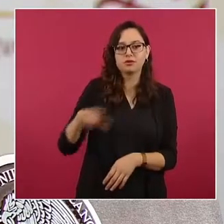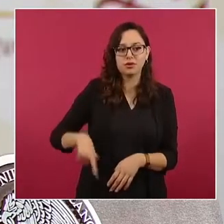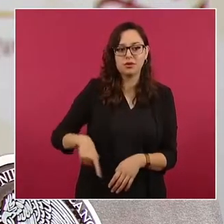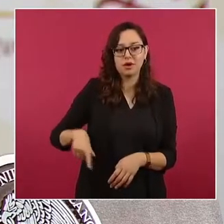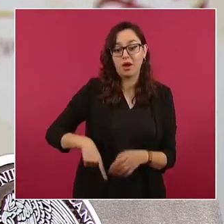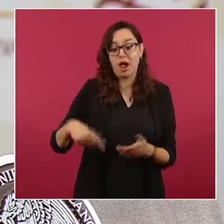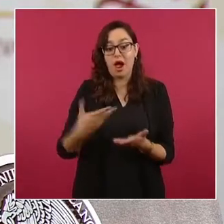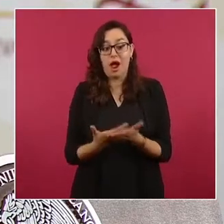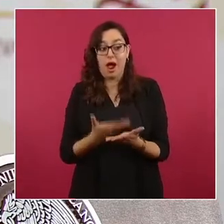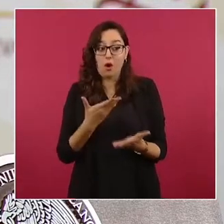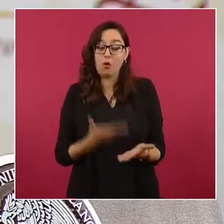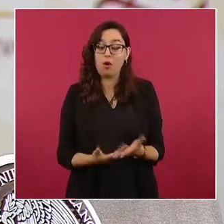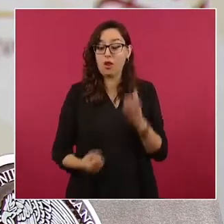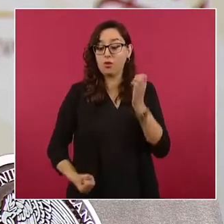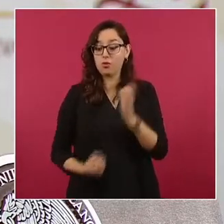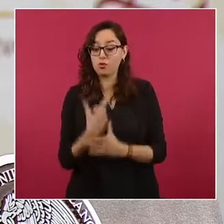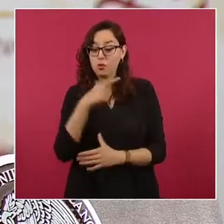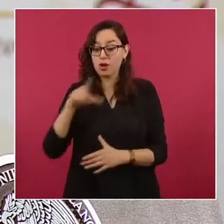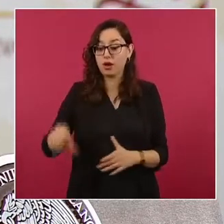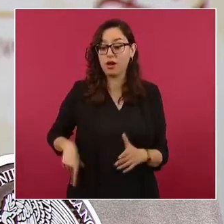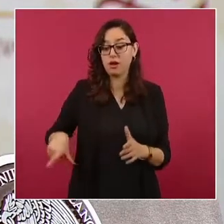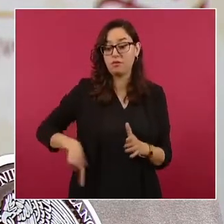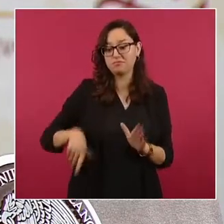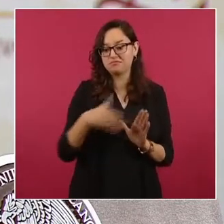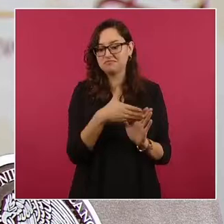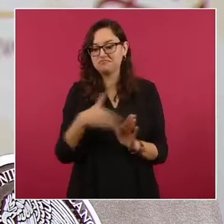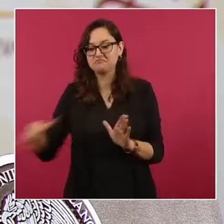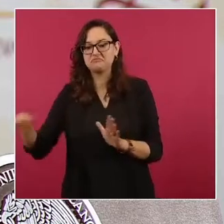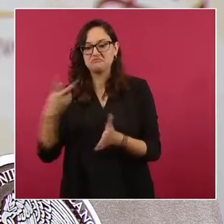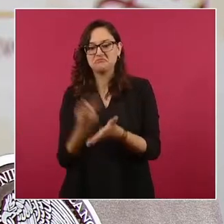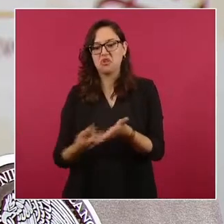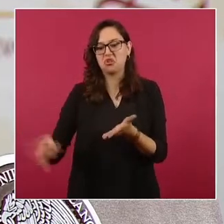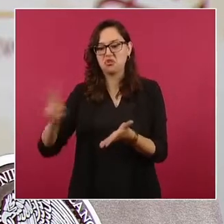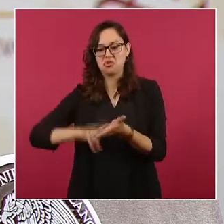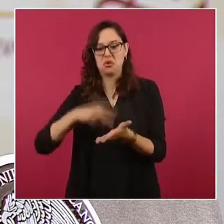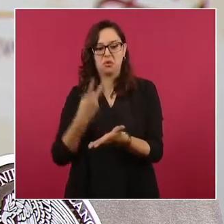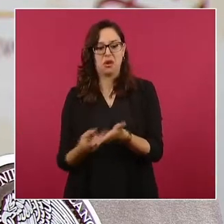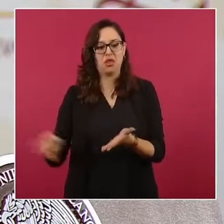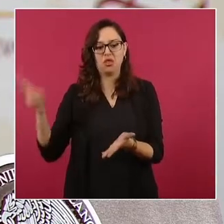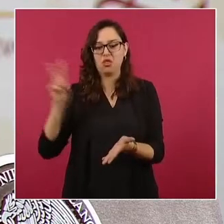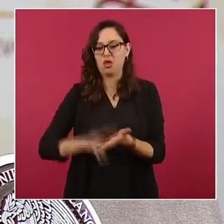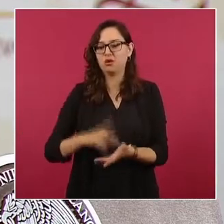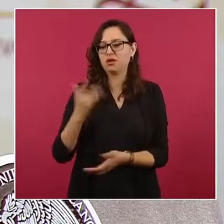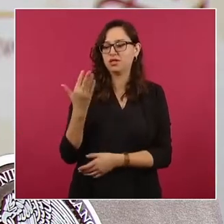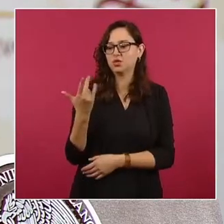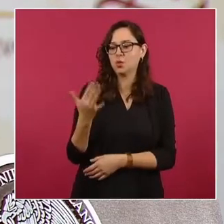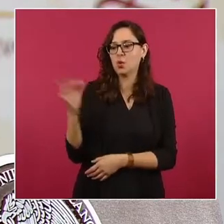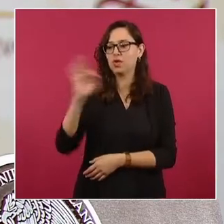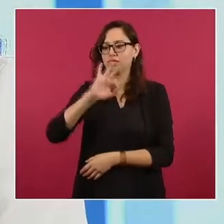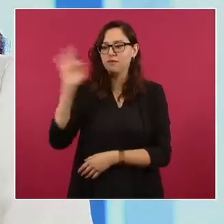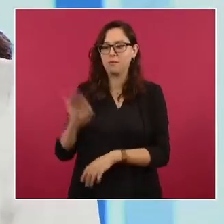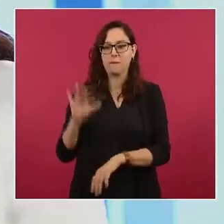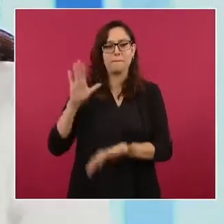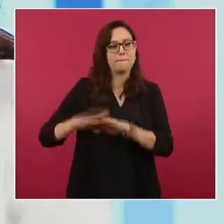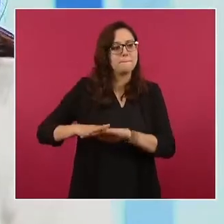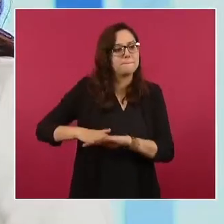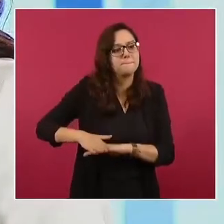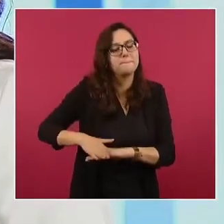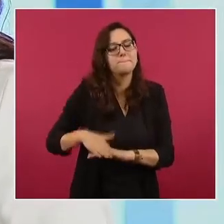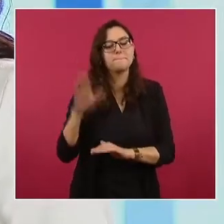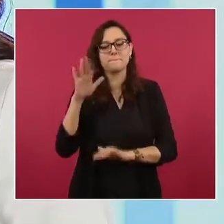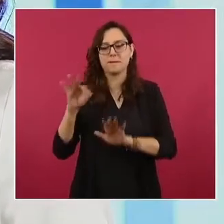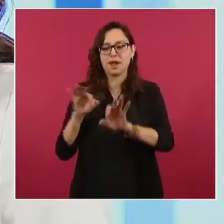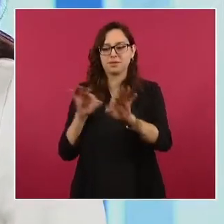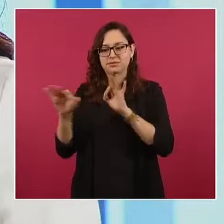otorgado 52 por ciento más de nuevos registros de medicamentos genéricos respecto